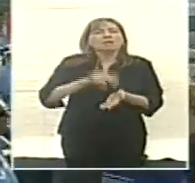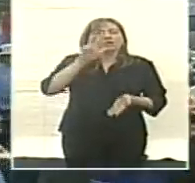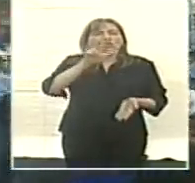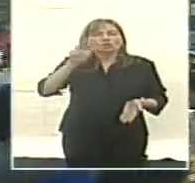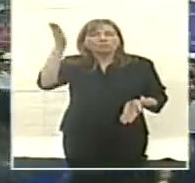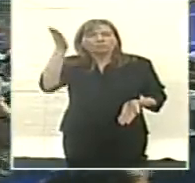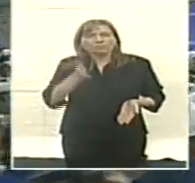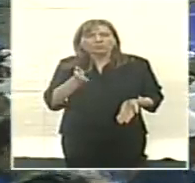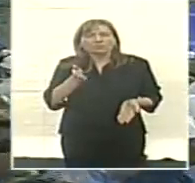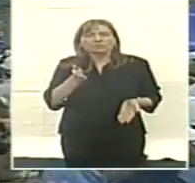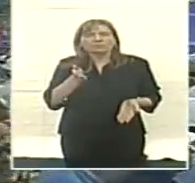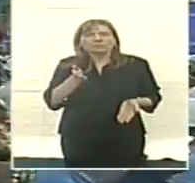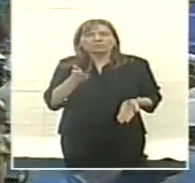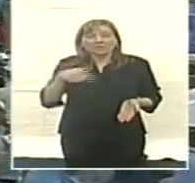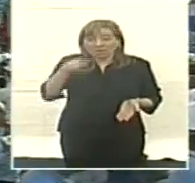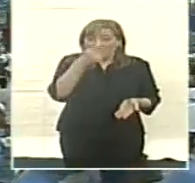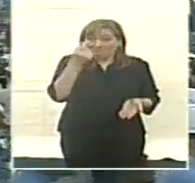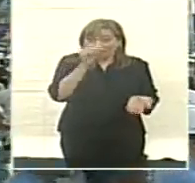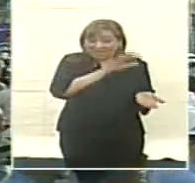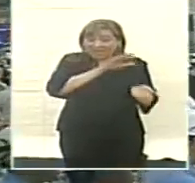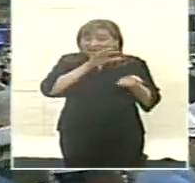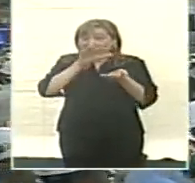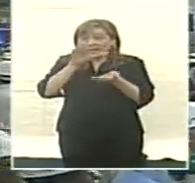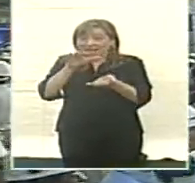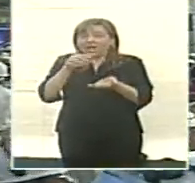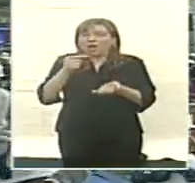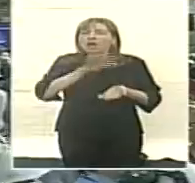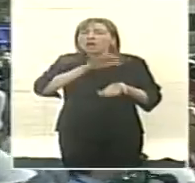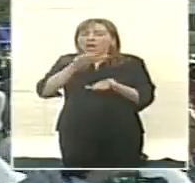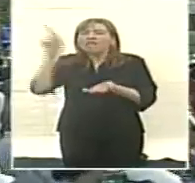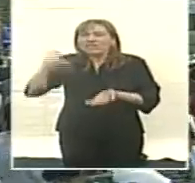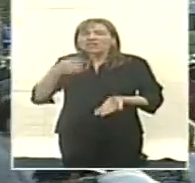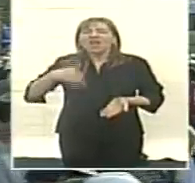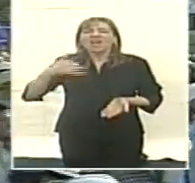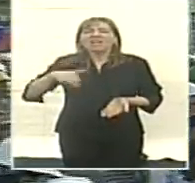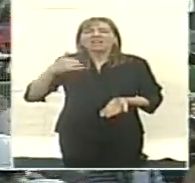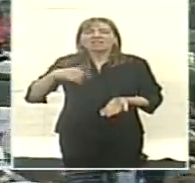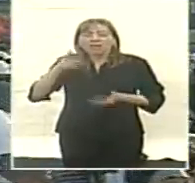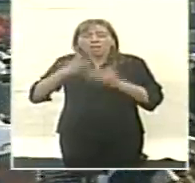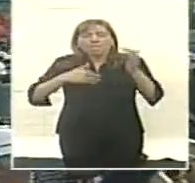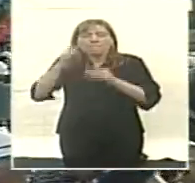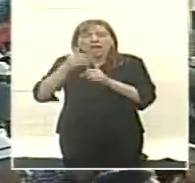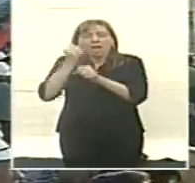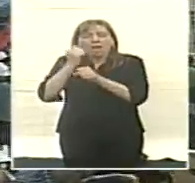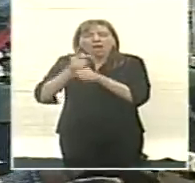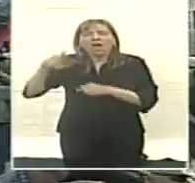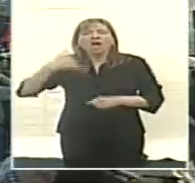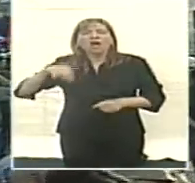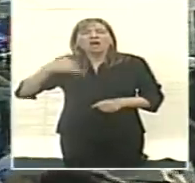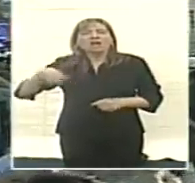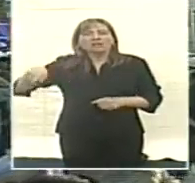% de ese dinero son insumos y suministros argentinos y mano de obra de trabajadores